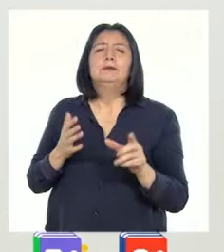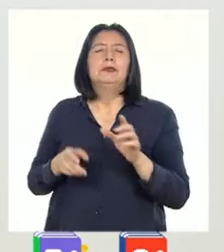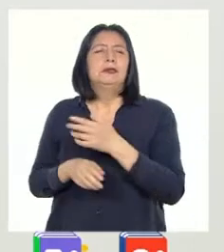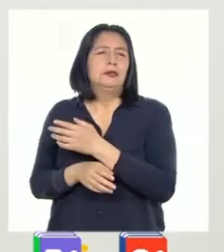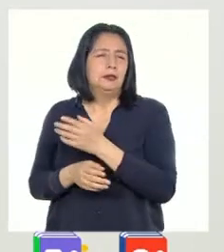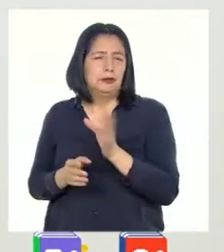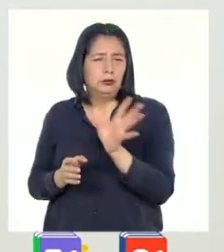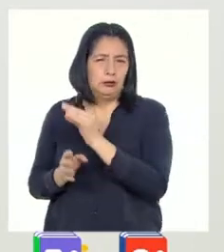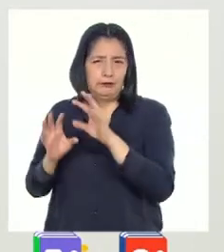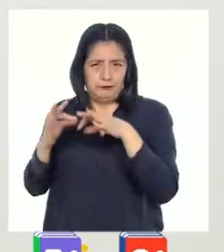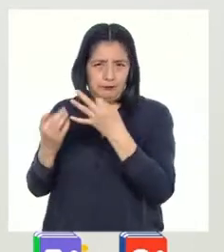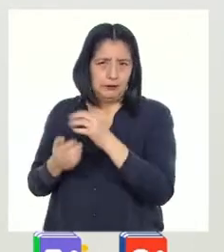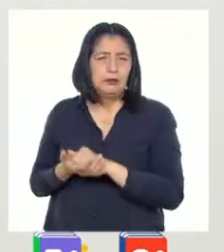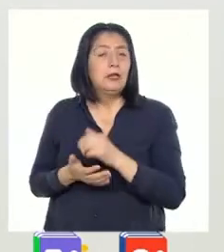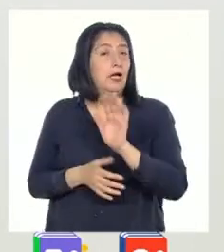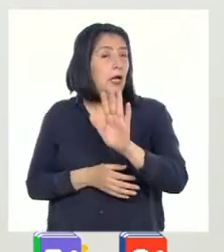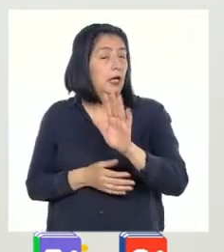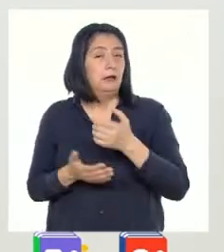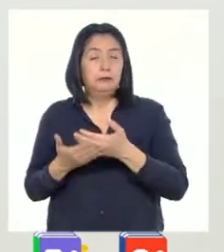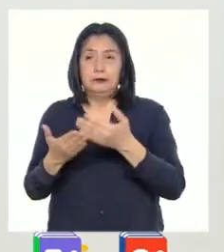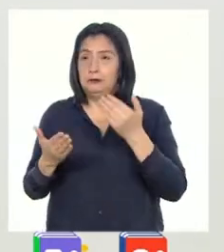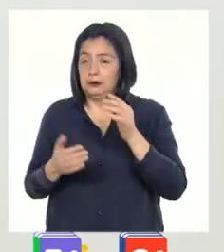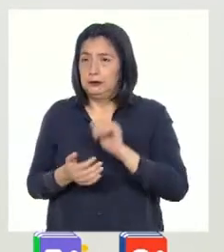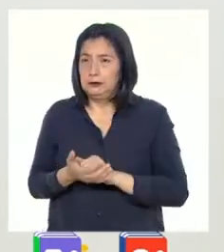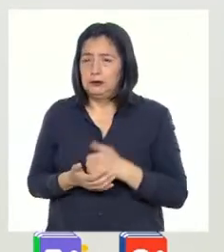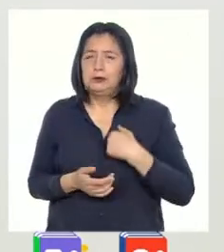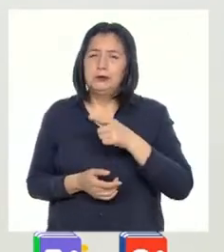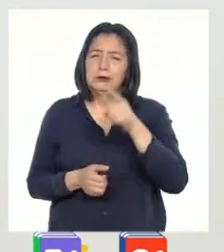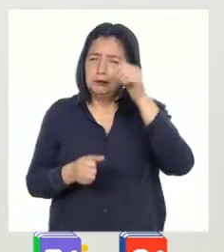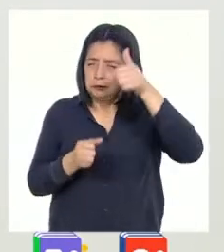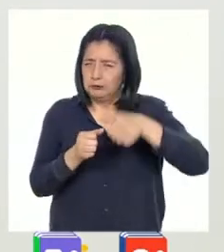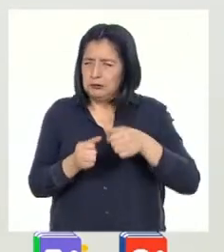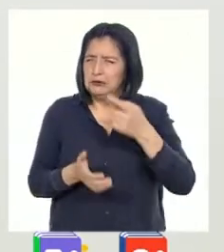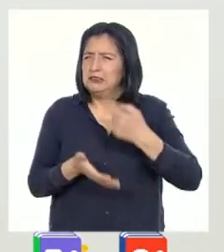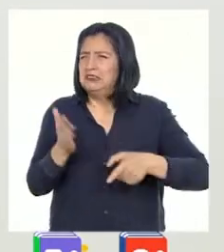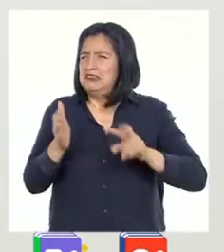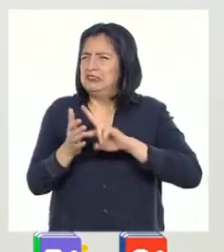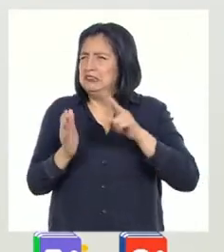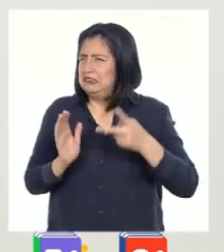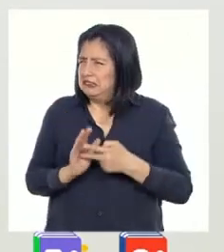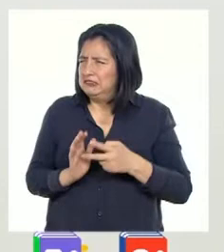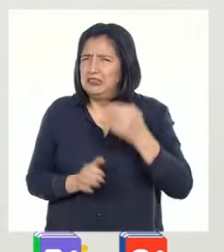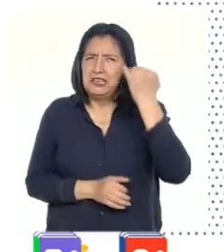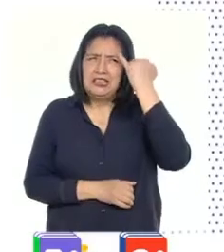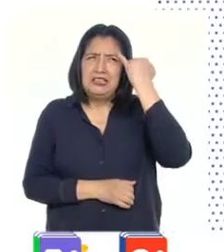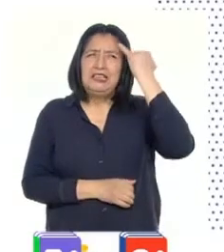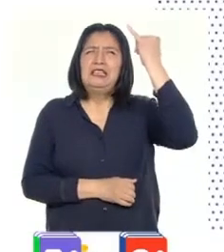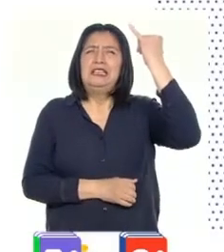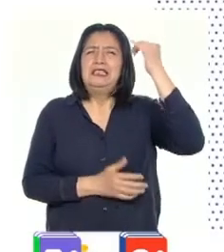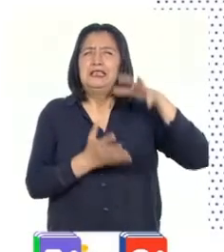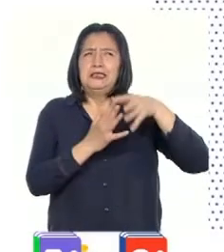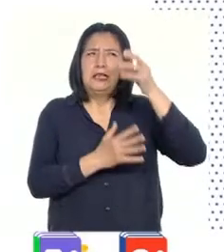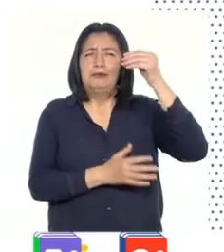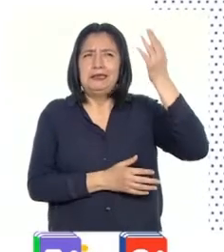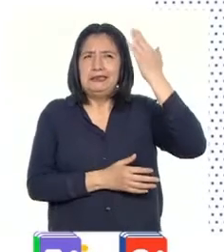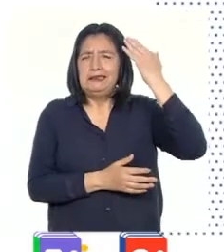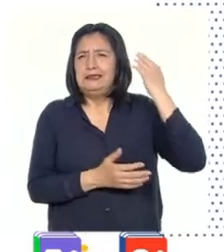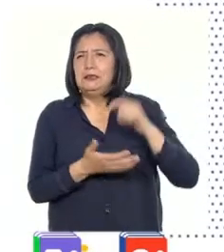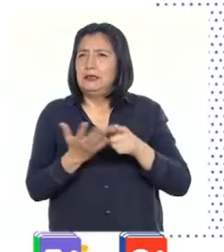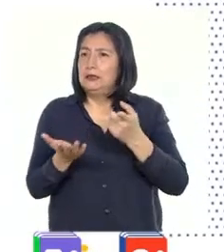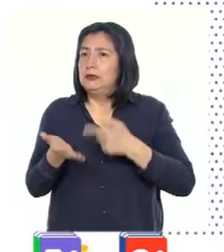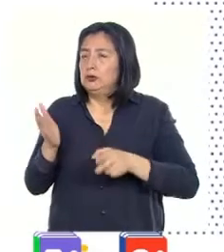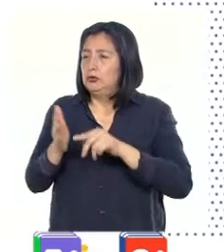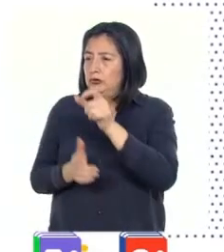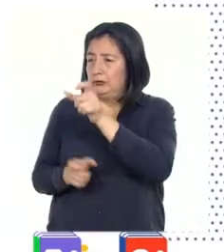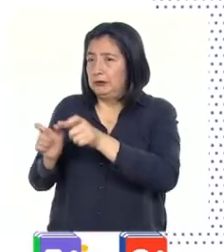labores de nuestra familia. Pero antes, Patricia, ¿nos recuerdas qué son las ideas preconcebidas? Las ideas preconcebidas